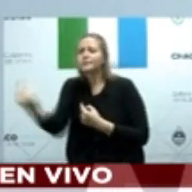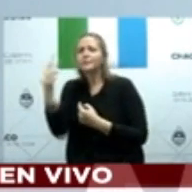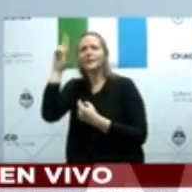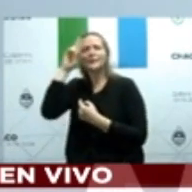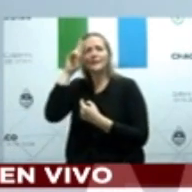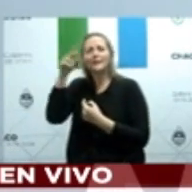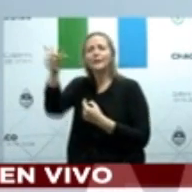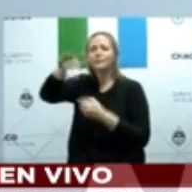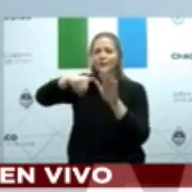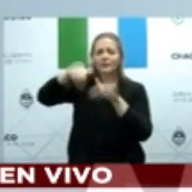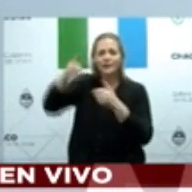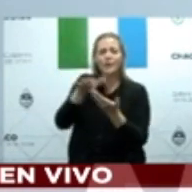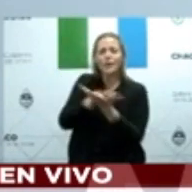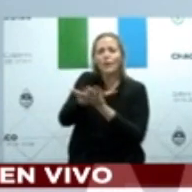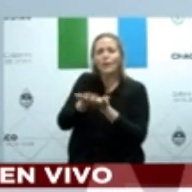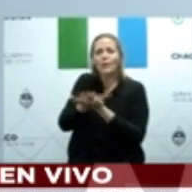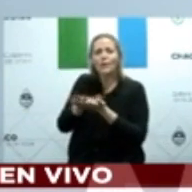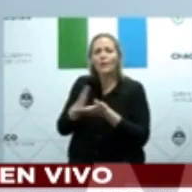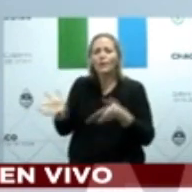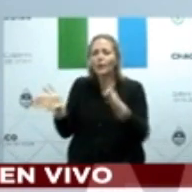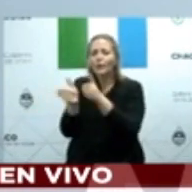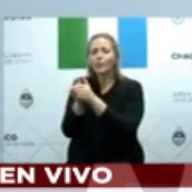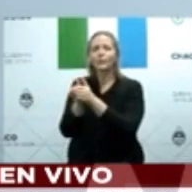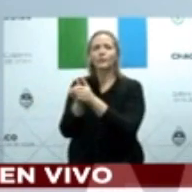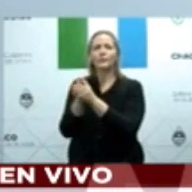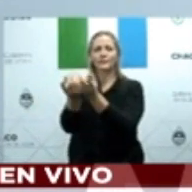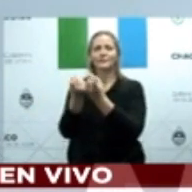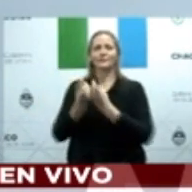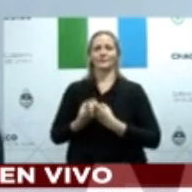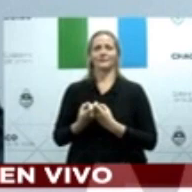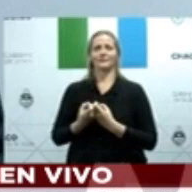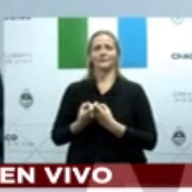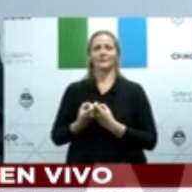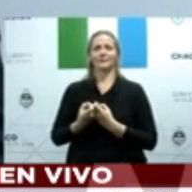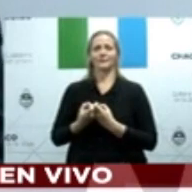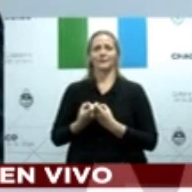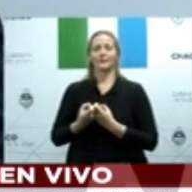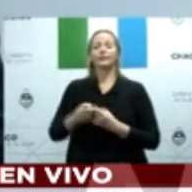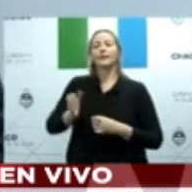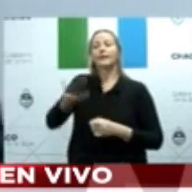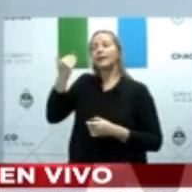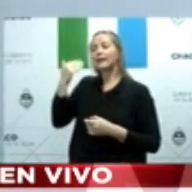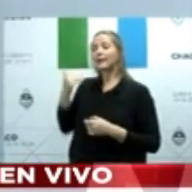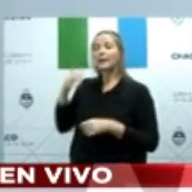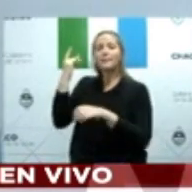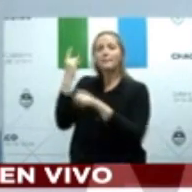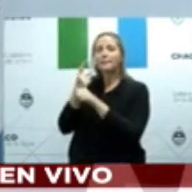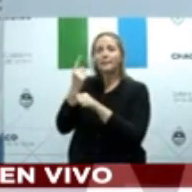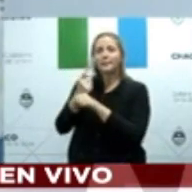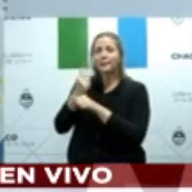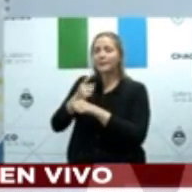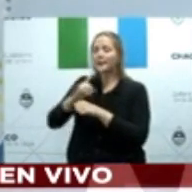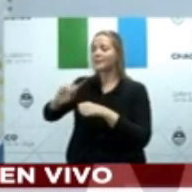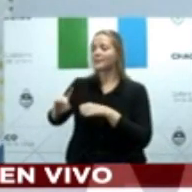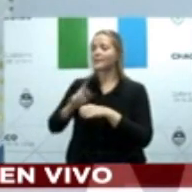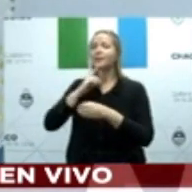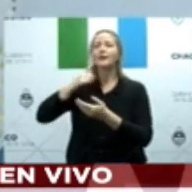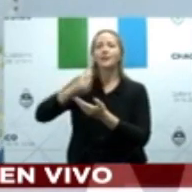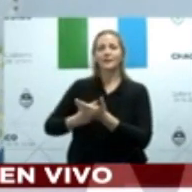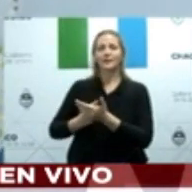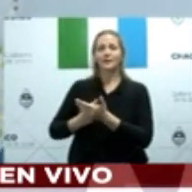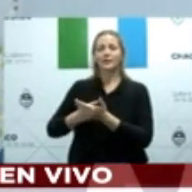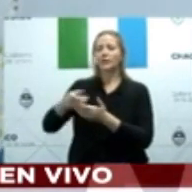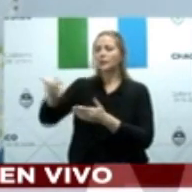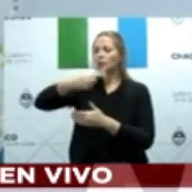acto de gobierno y la primera actitud de gobierno. Esta no es una pandemia en donde el gobernador se tiene que enfrentar contra la pandemia.